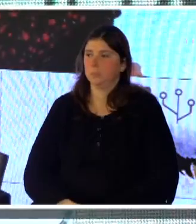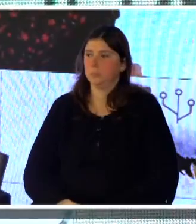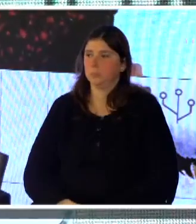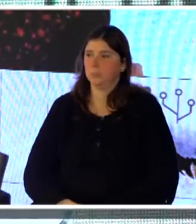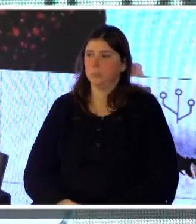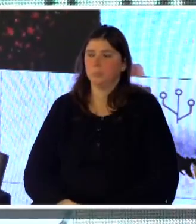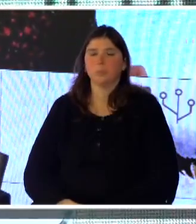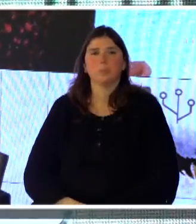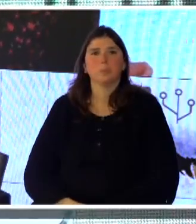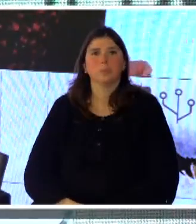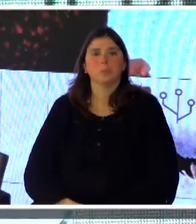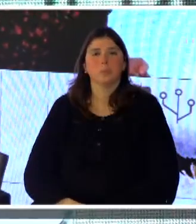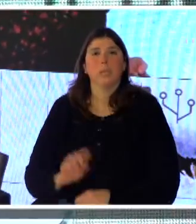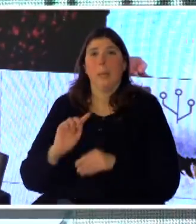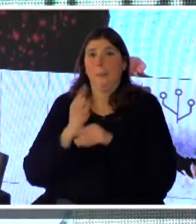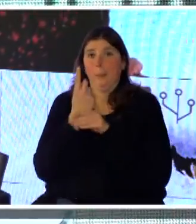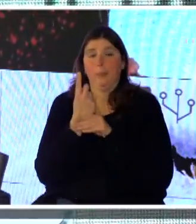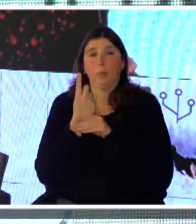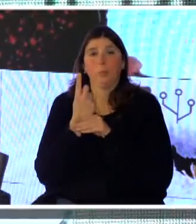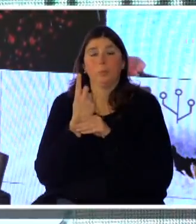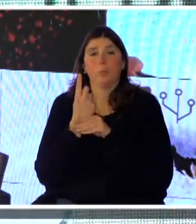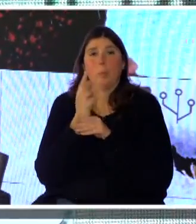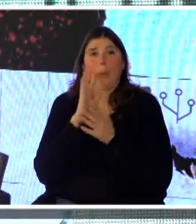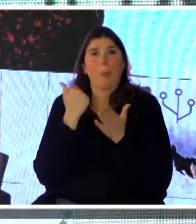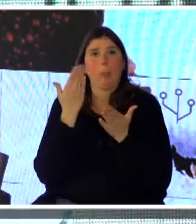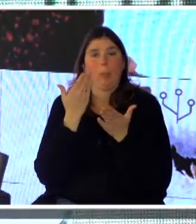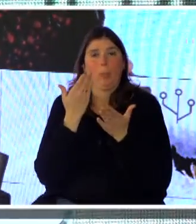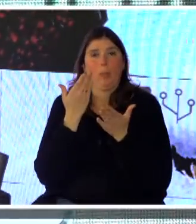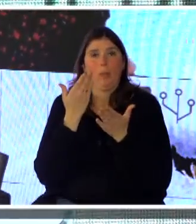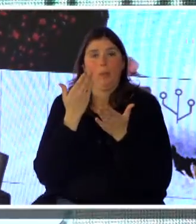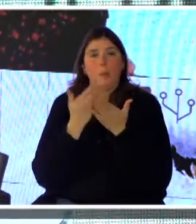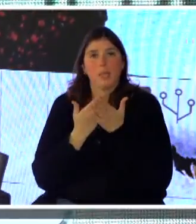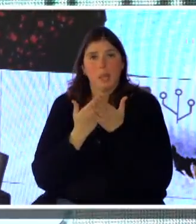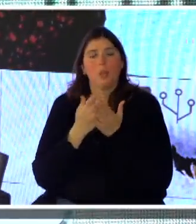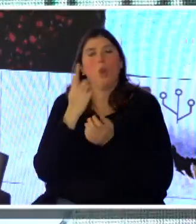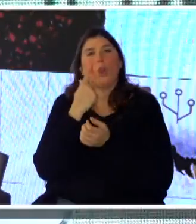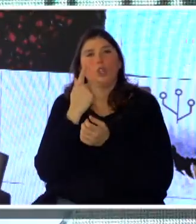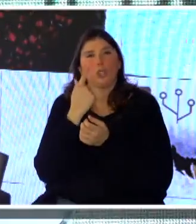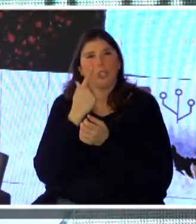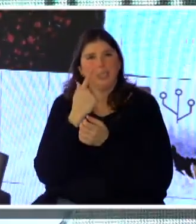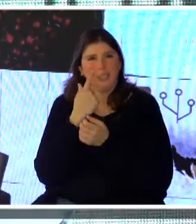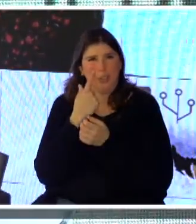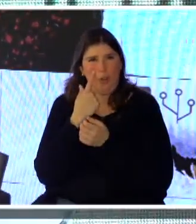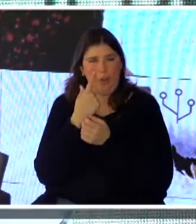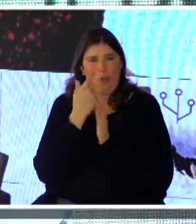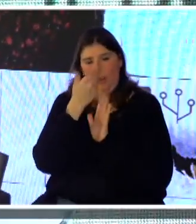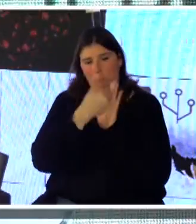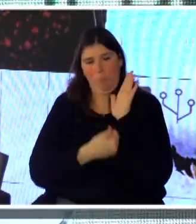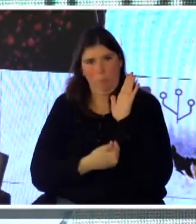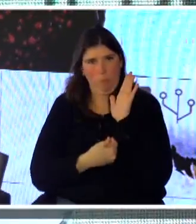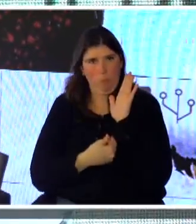En primer lugar, les presento al conocido portal de la Intendencia de Montevideo.